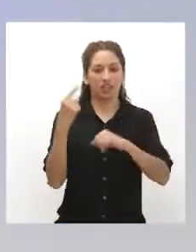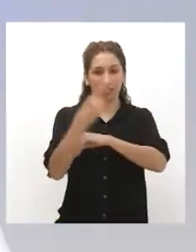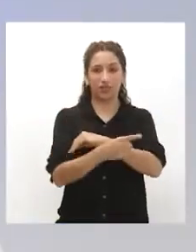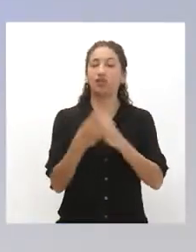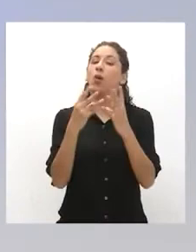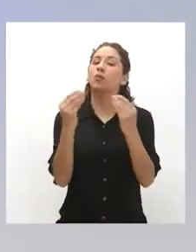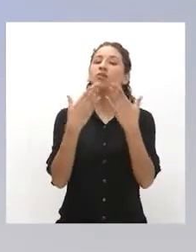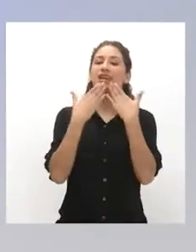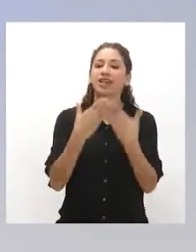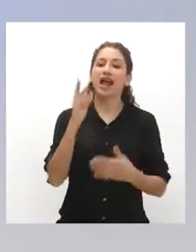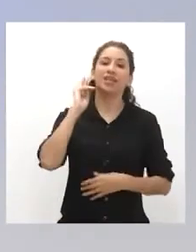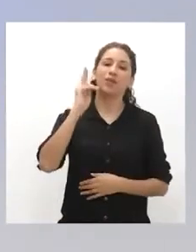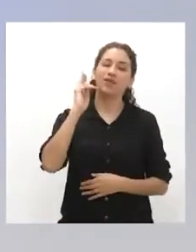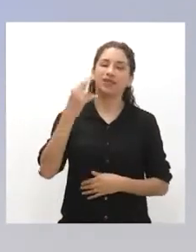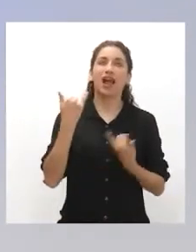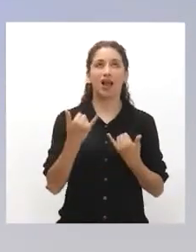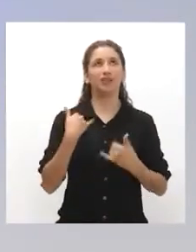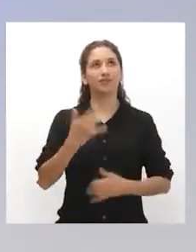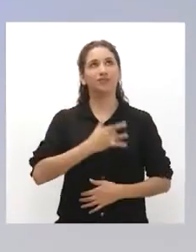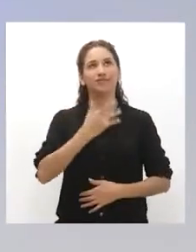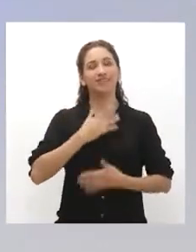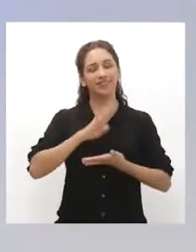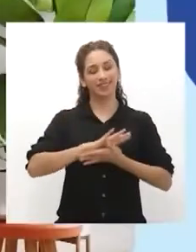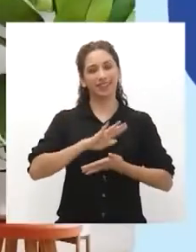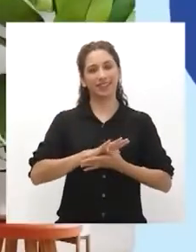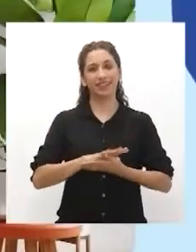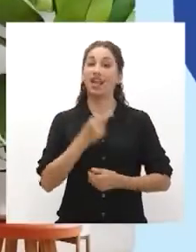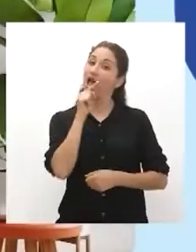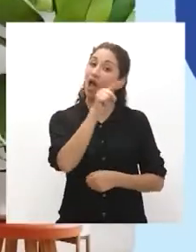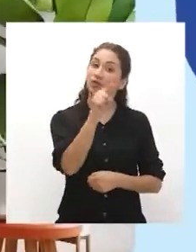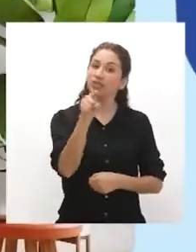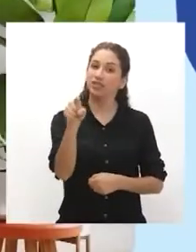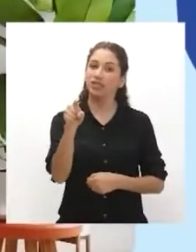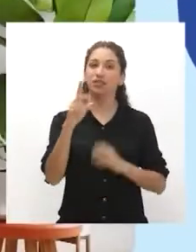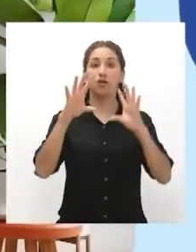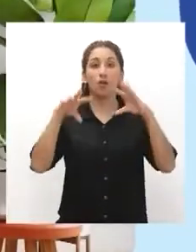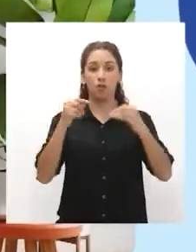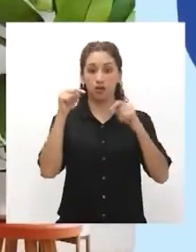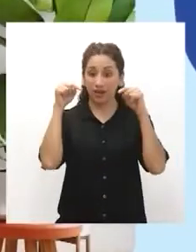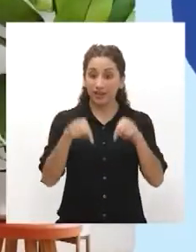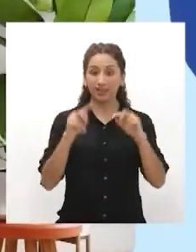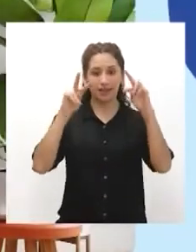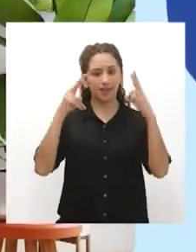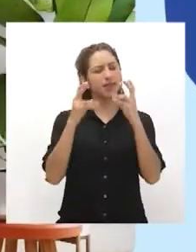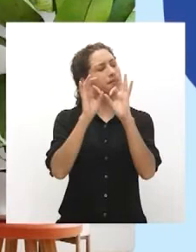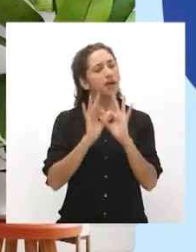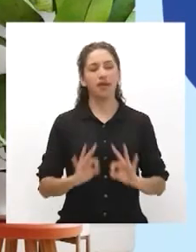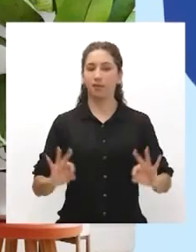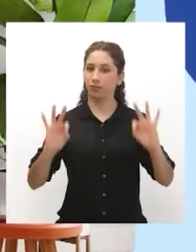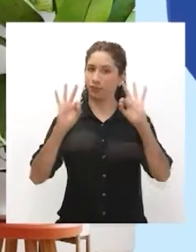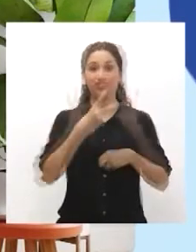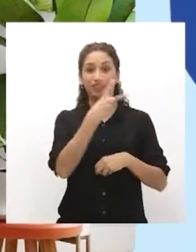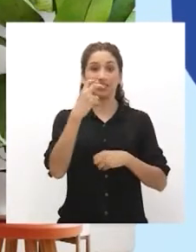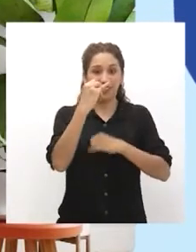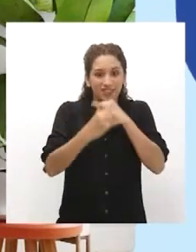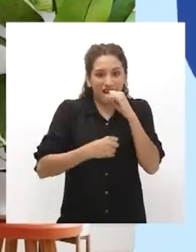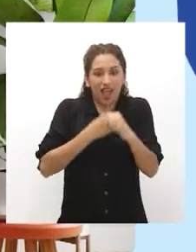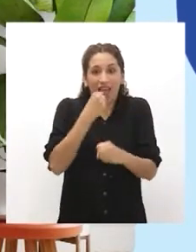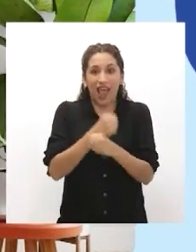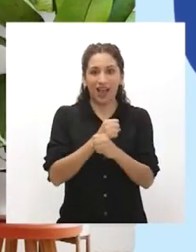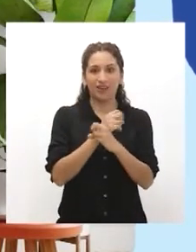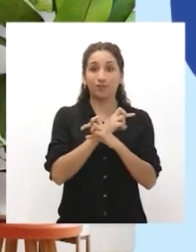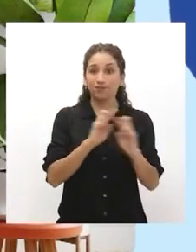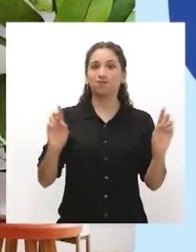Muchas gracias, profesora. Ya me siento más tranquilo. A ustedes, por tocar un tema tan importante. Y ya